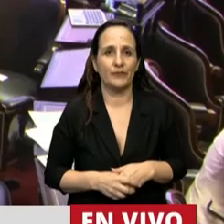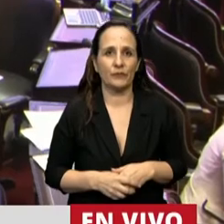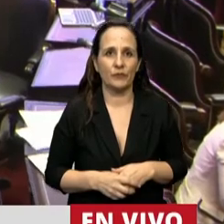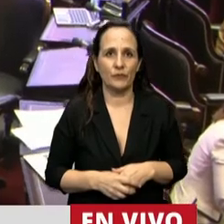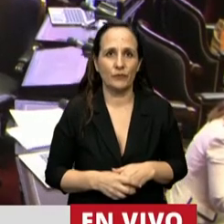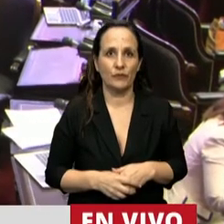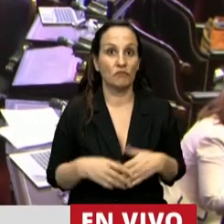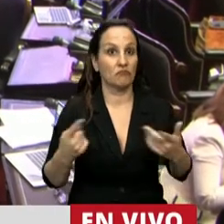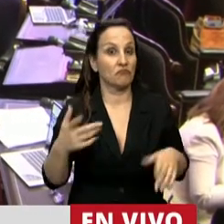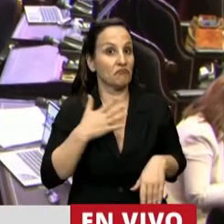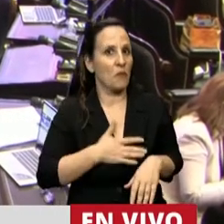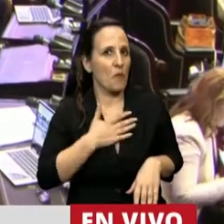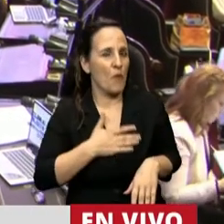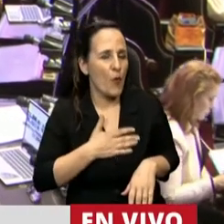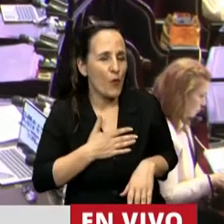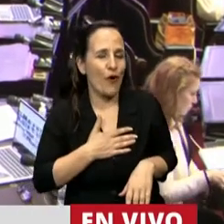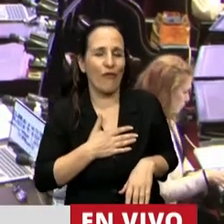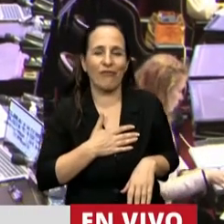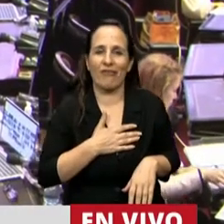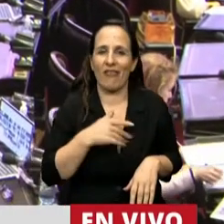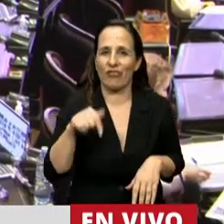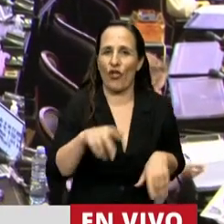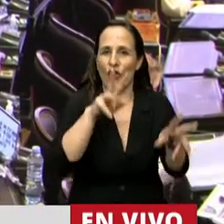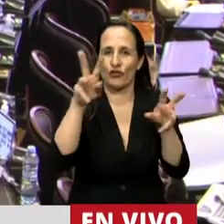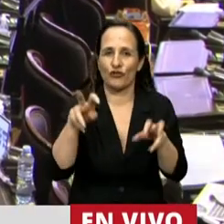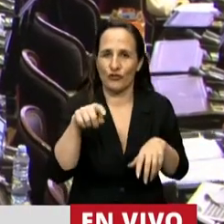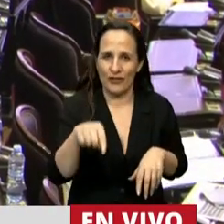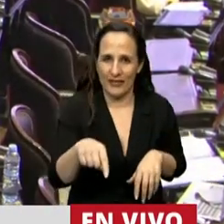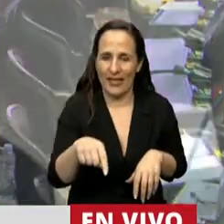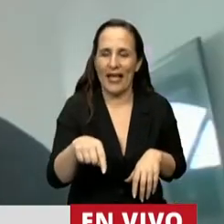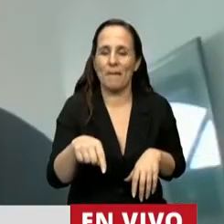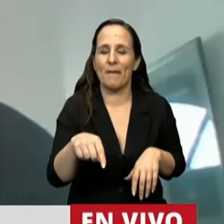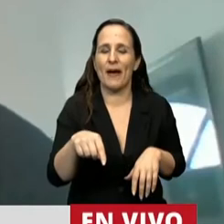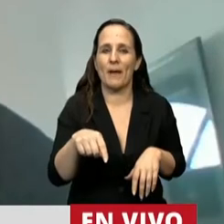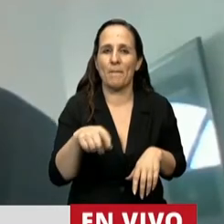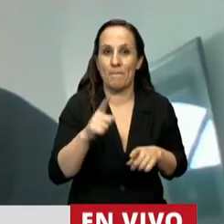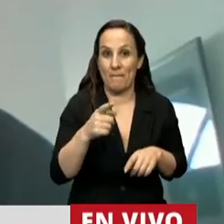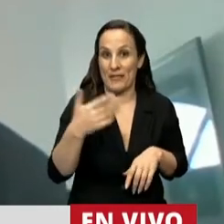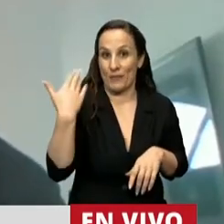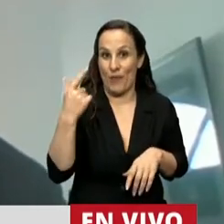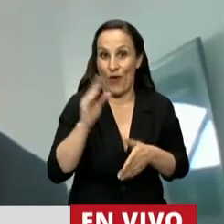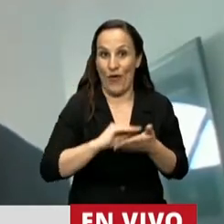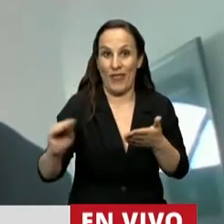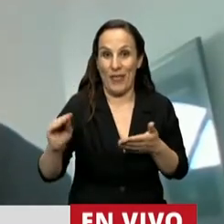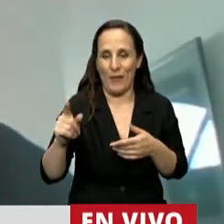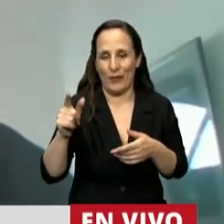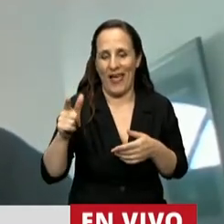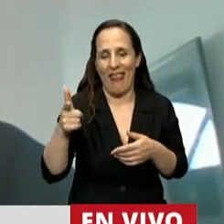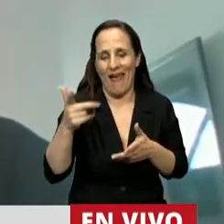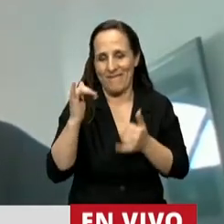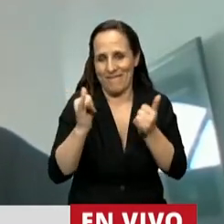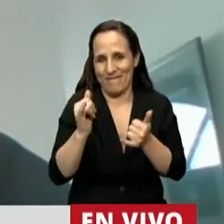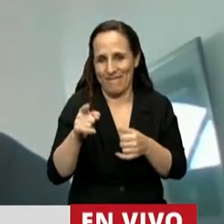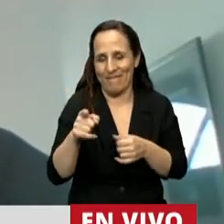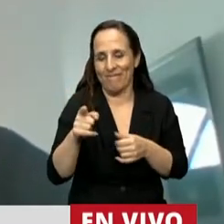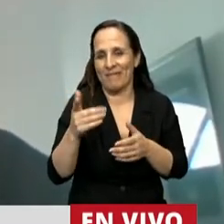Muy contentos hoy de estar tratando este tema que, como bien lo señalaba al principio la diputada Sile, fue motivo